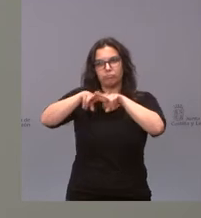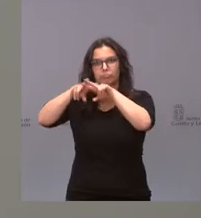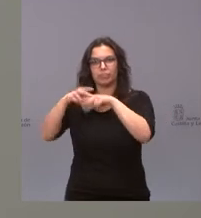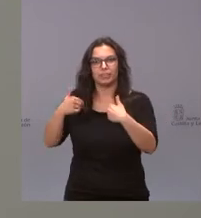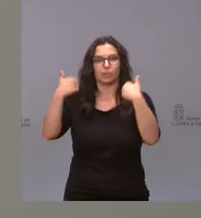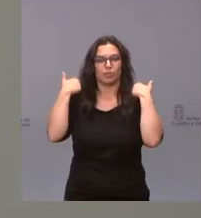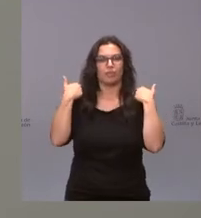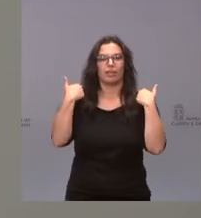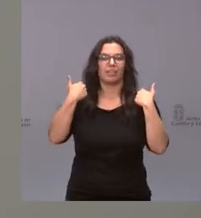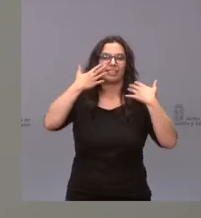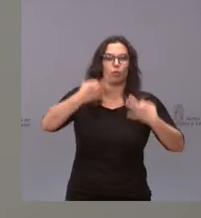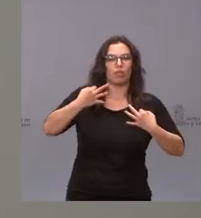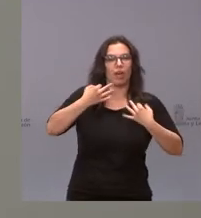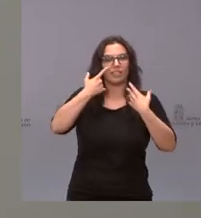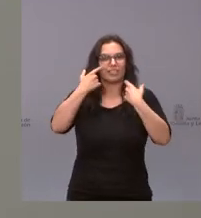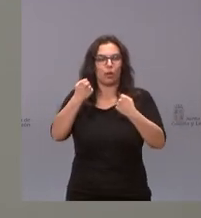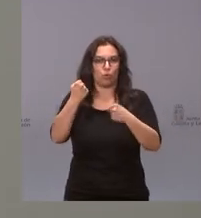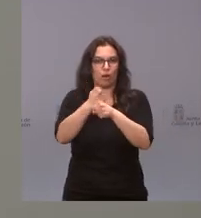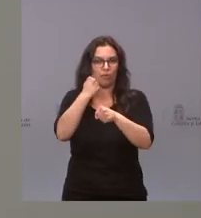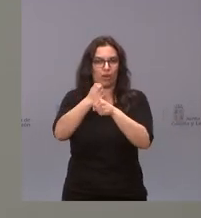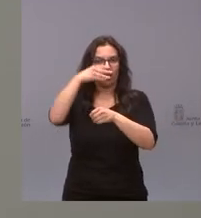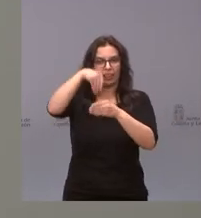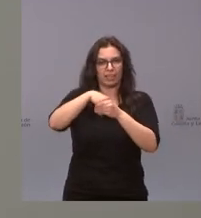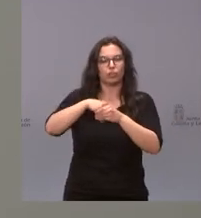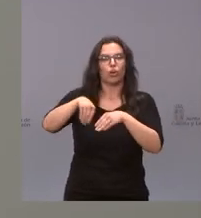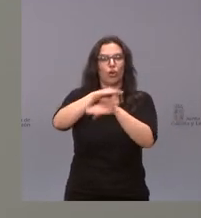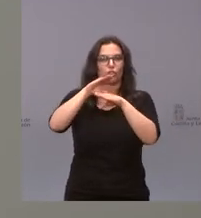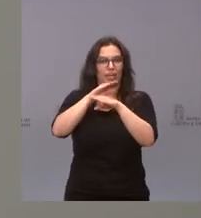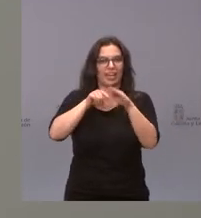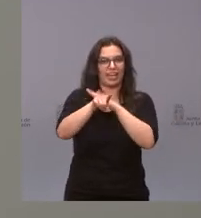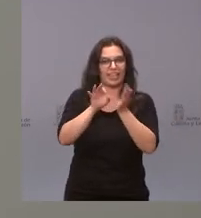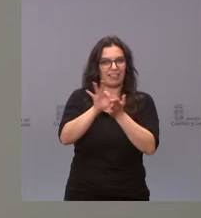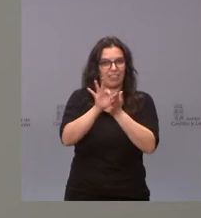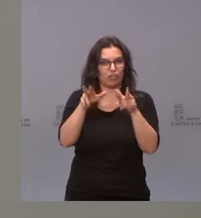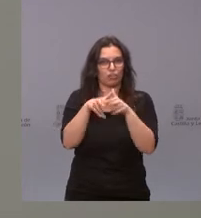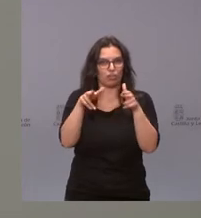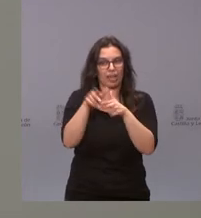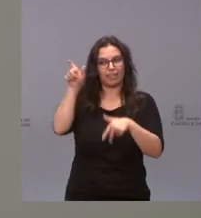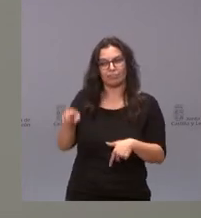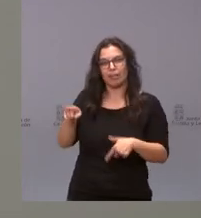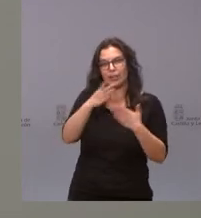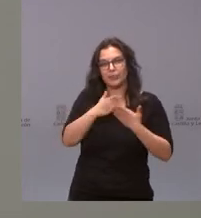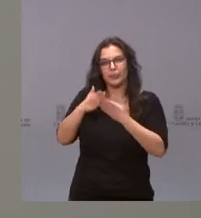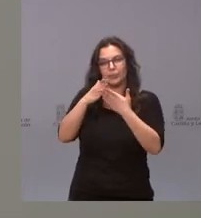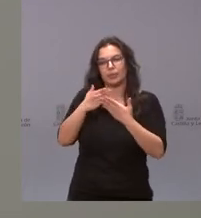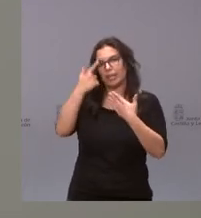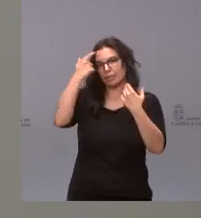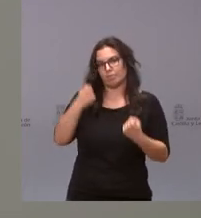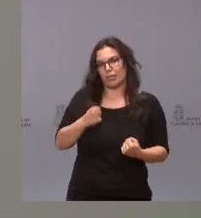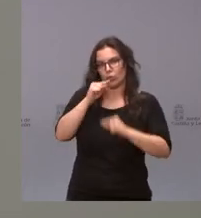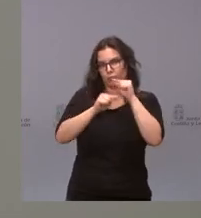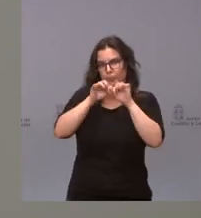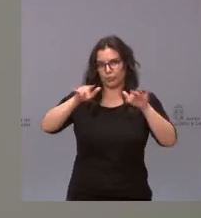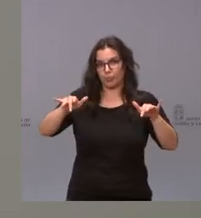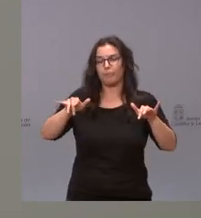seguridad y salud laboral de la Consejería de la Gerencia de Servicios Sociales, que es epidemiólogo. Este